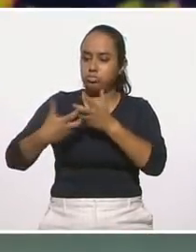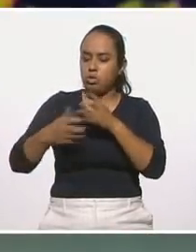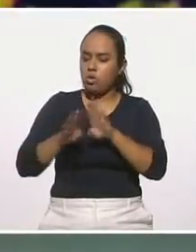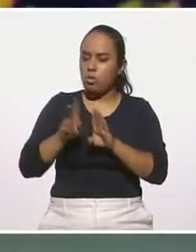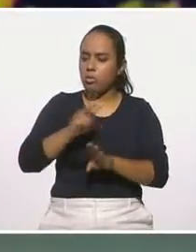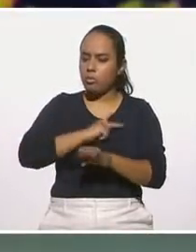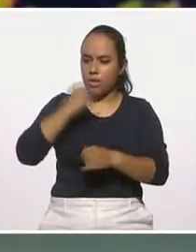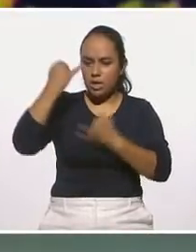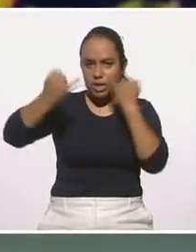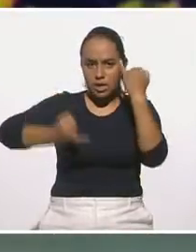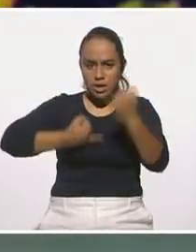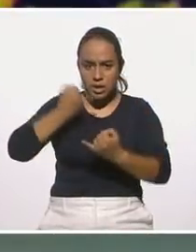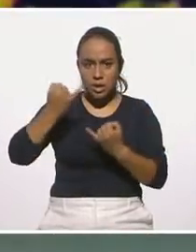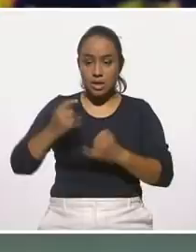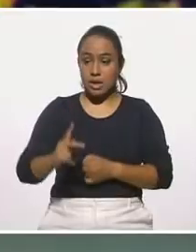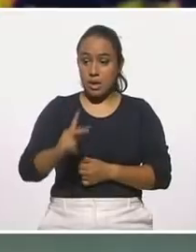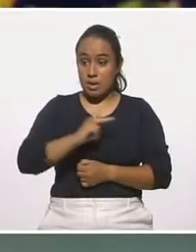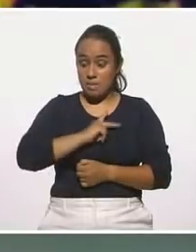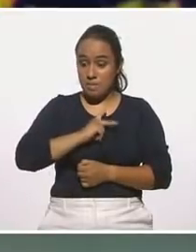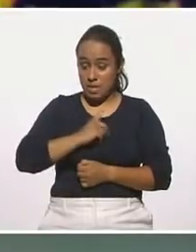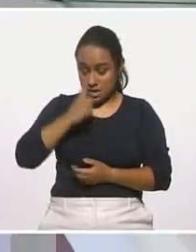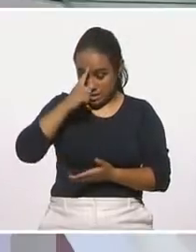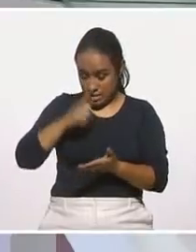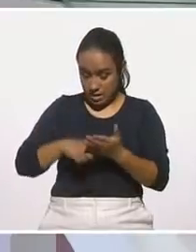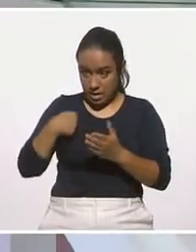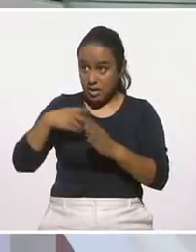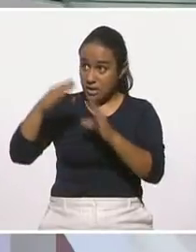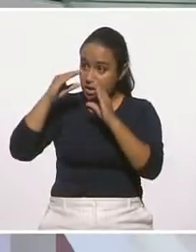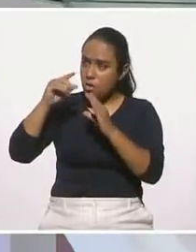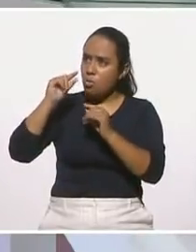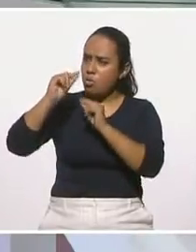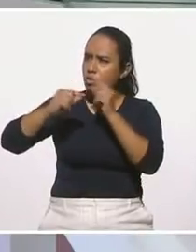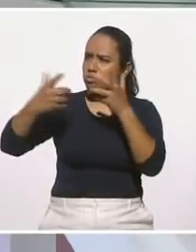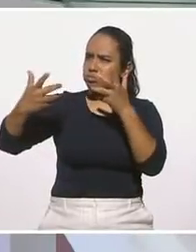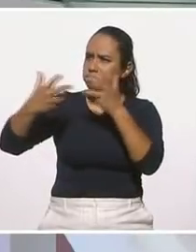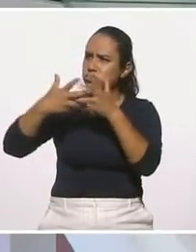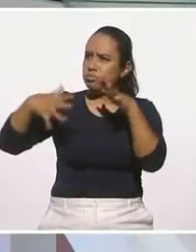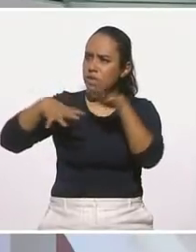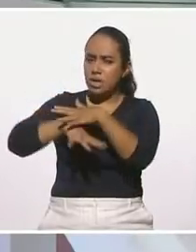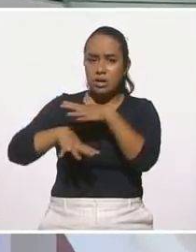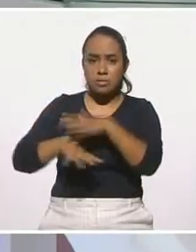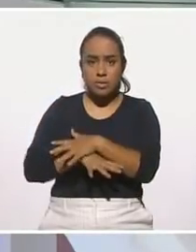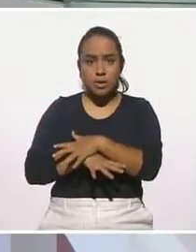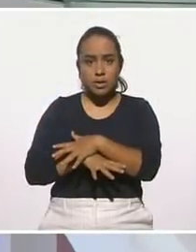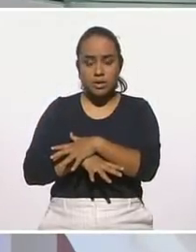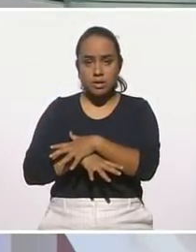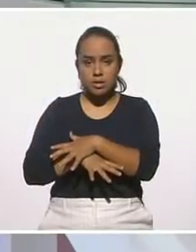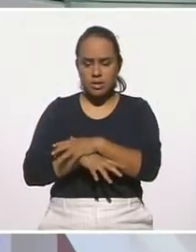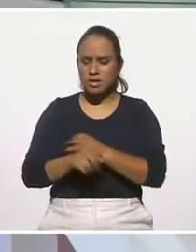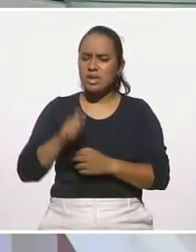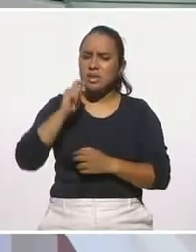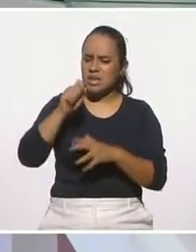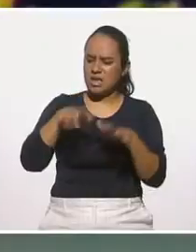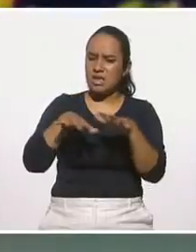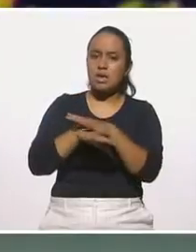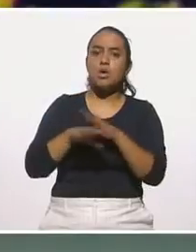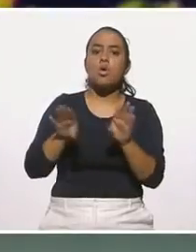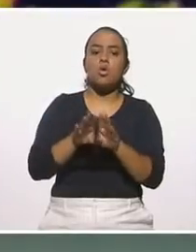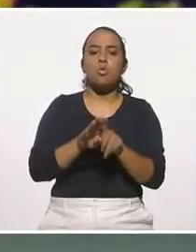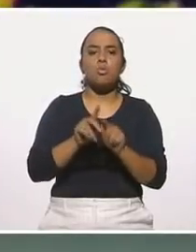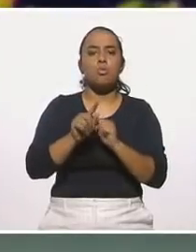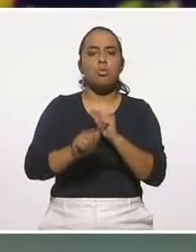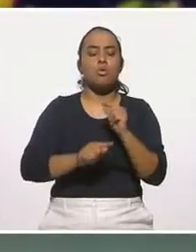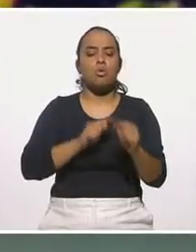ti, vas adaptando las creencias con las que te vas formando, y vas en algún momento resignificando. Resignificar sería el proceso